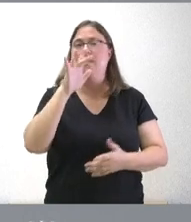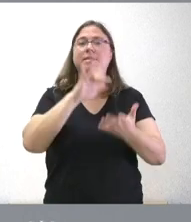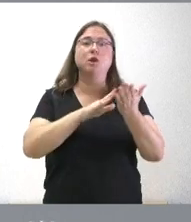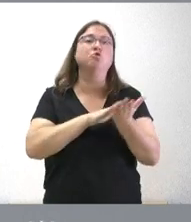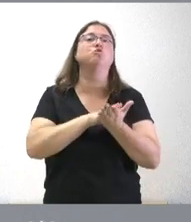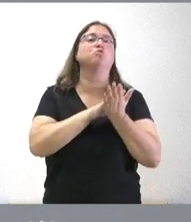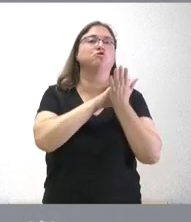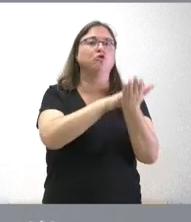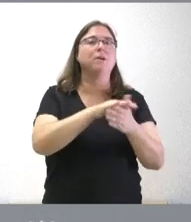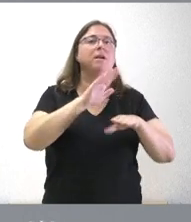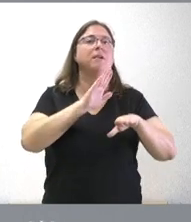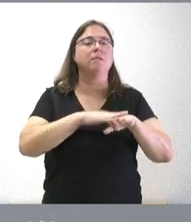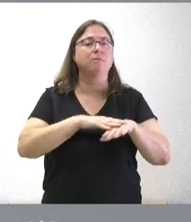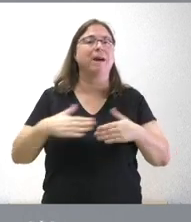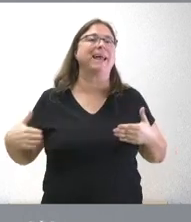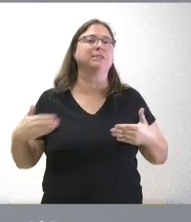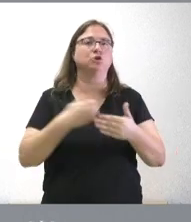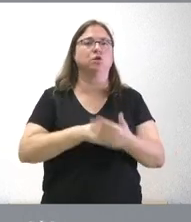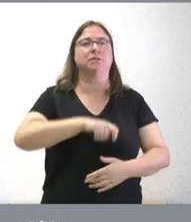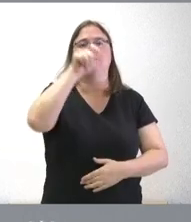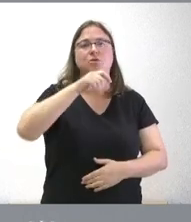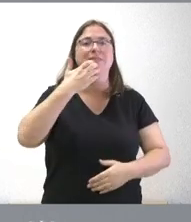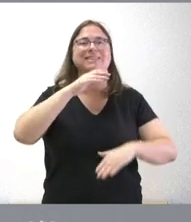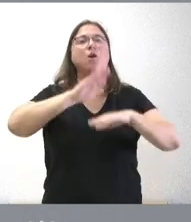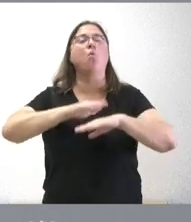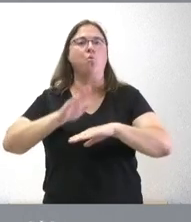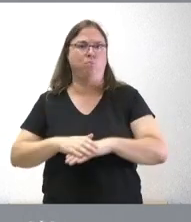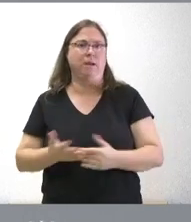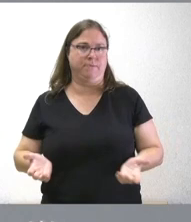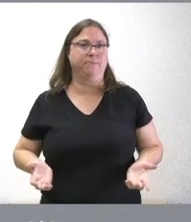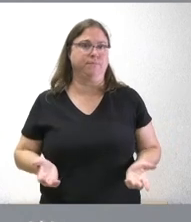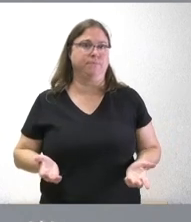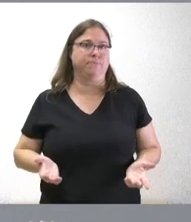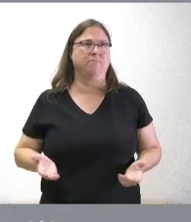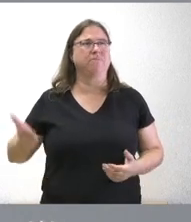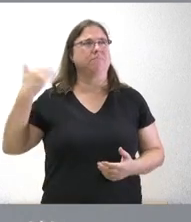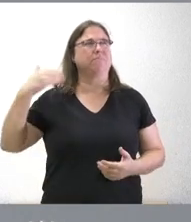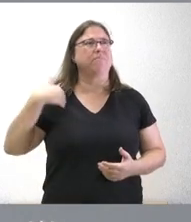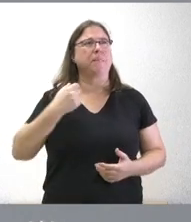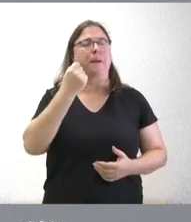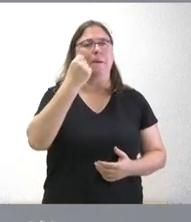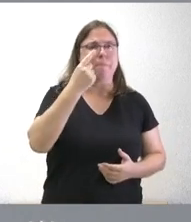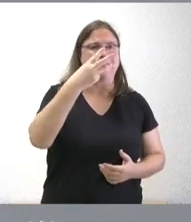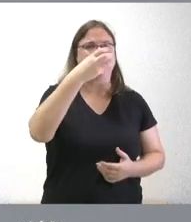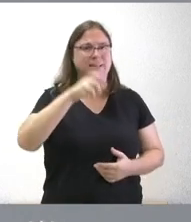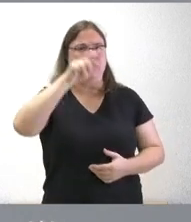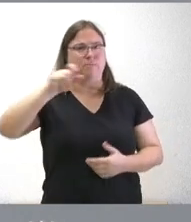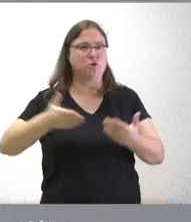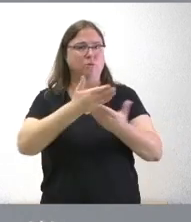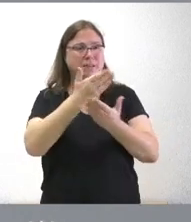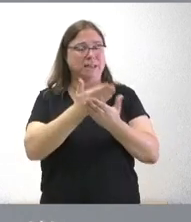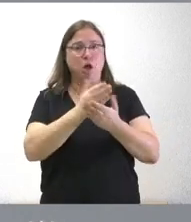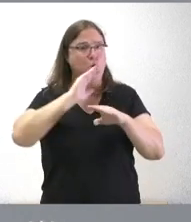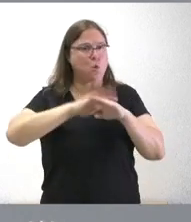subvención a todos los solicitantes que cumplan las condiciones ha habido algo así como 1300 solicitantes que no